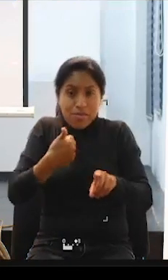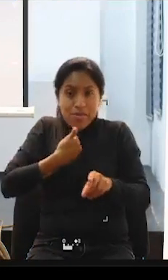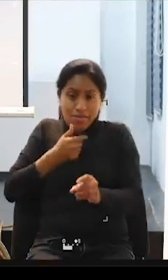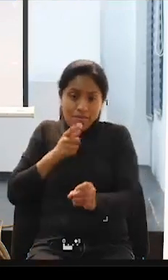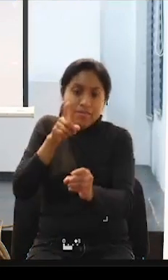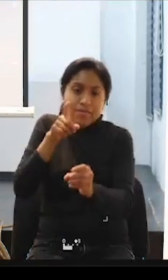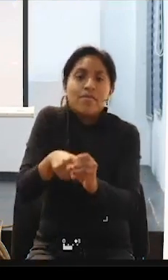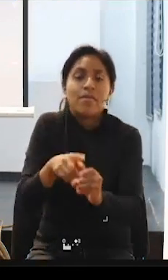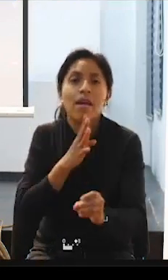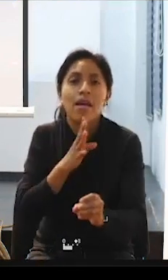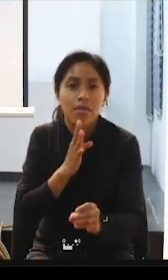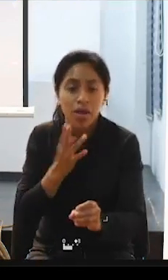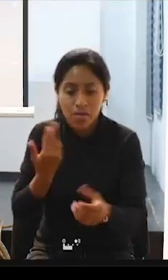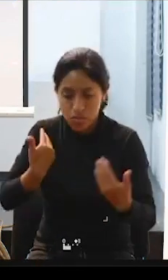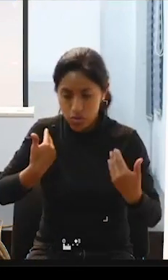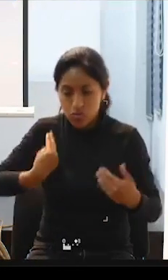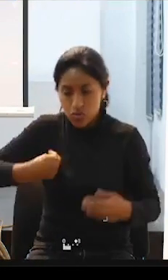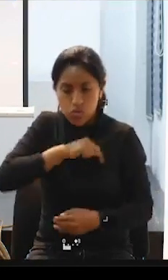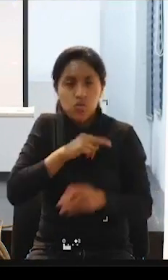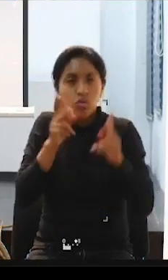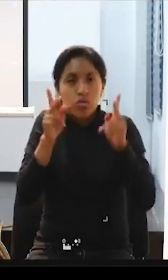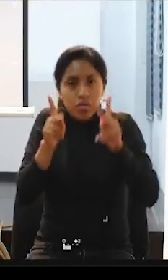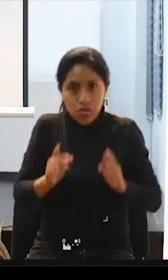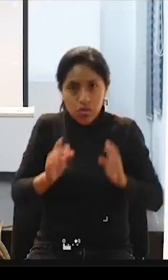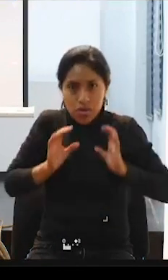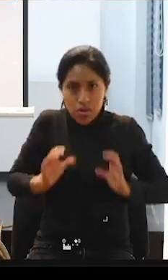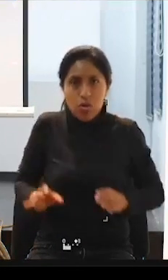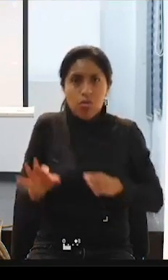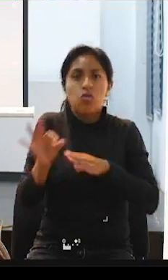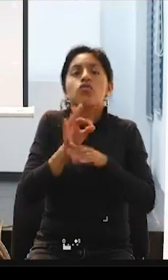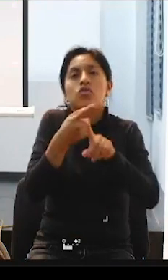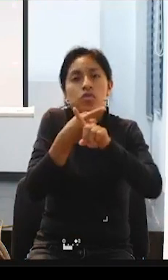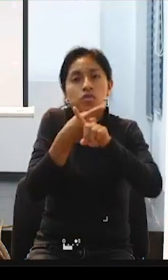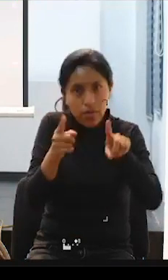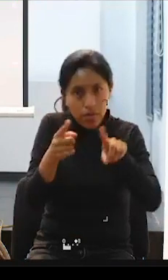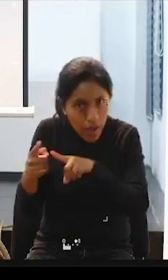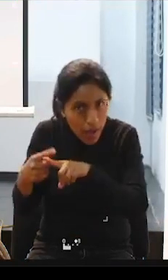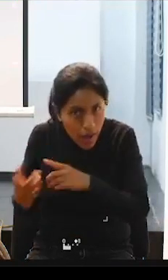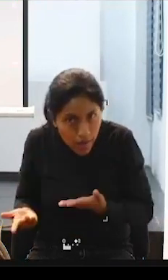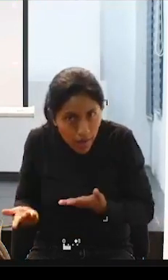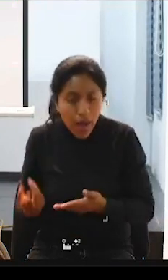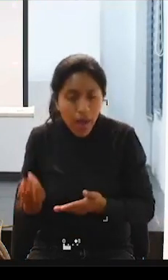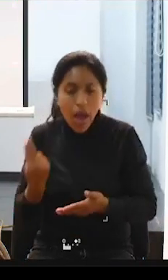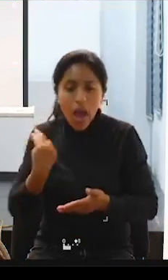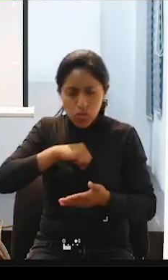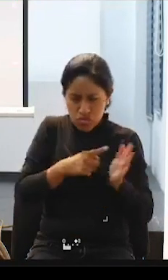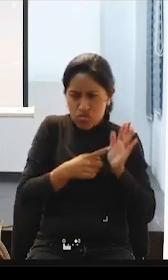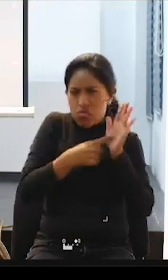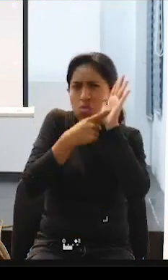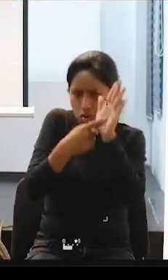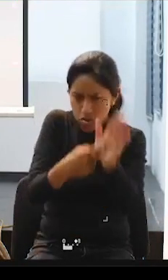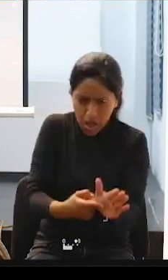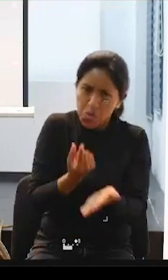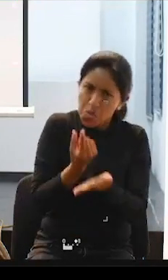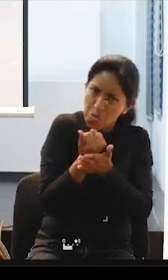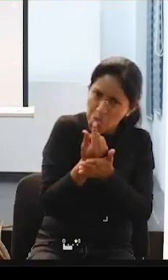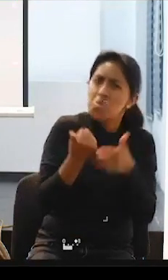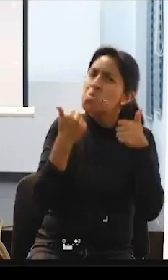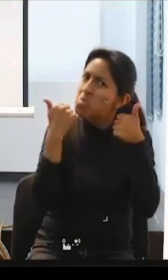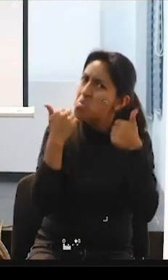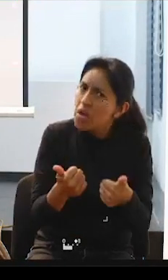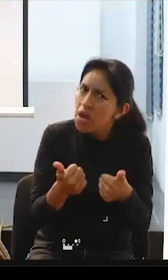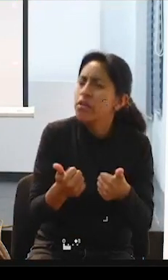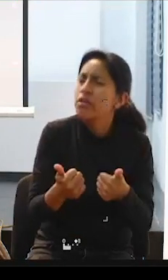las personas con diversidad funcional. Entonces, demostrado que económicamente era rentable, demostrado que